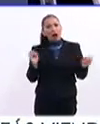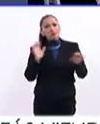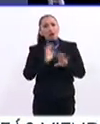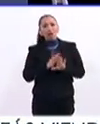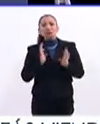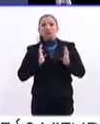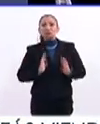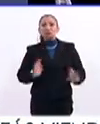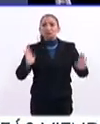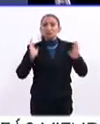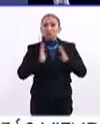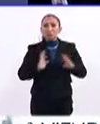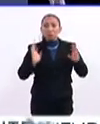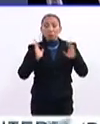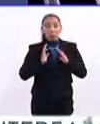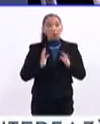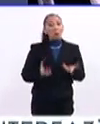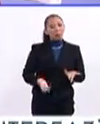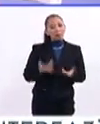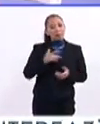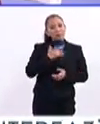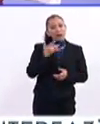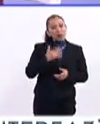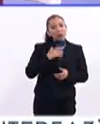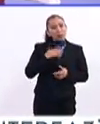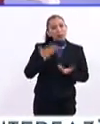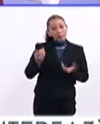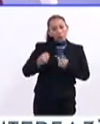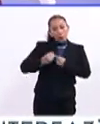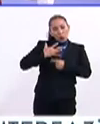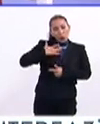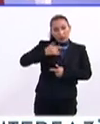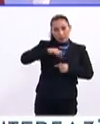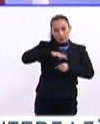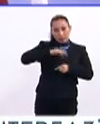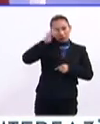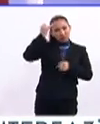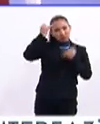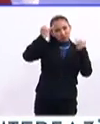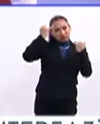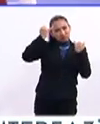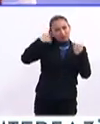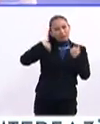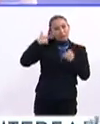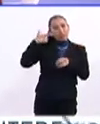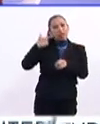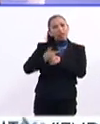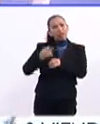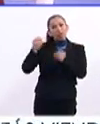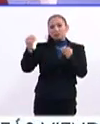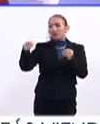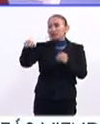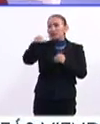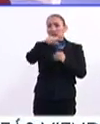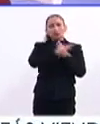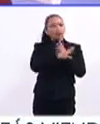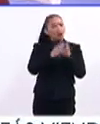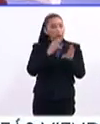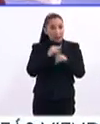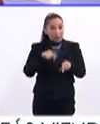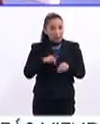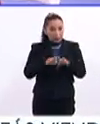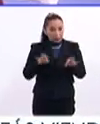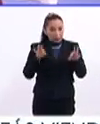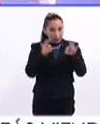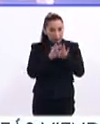poquito más relajado. Entonces, sí siento que impactó bastante igual en mi manera de pensar, porque me doy cuenta que muchas de las cosas, y aquí